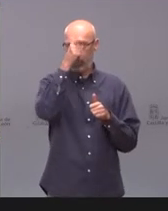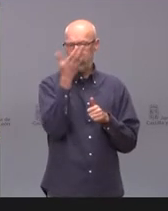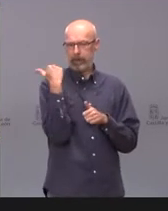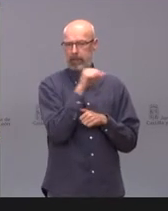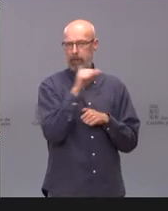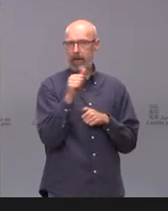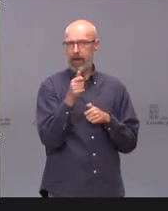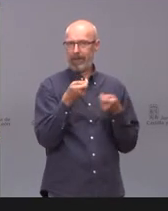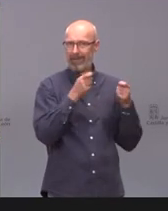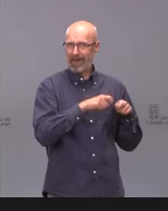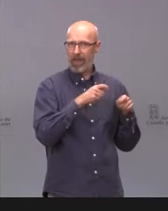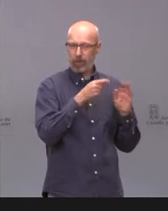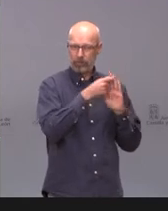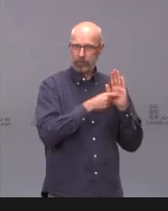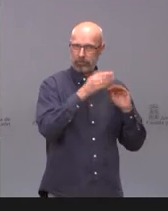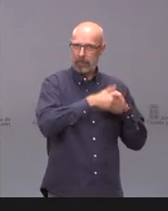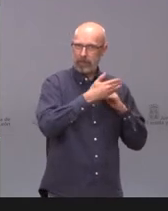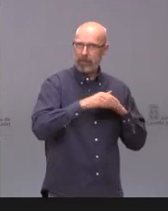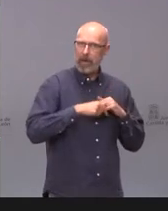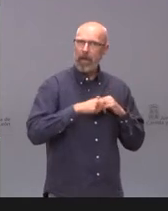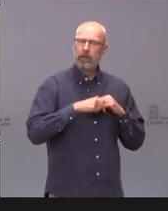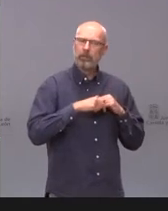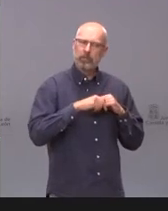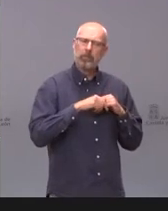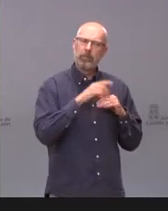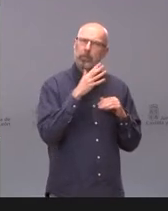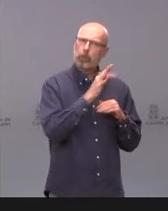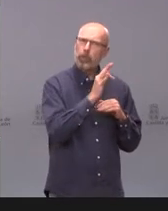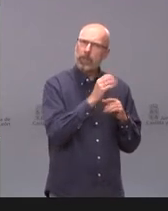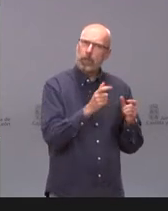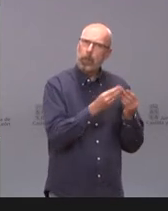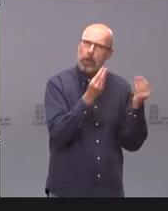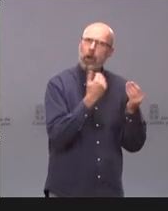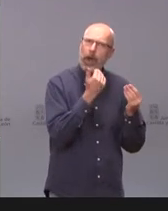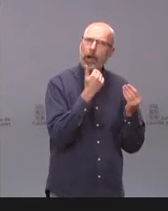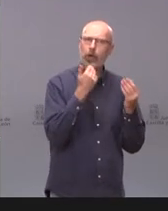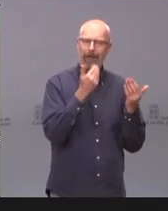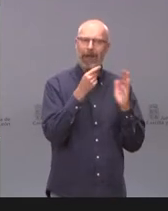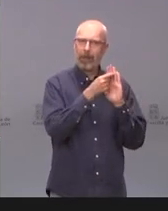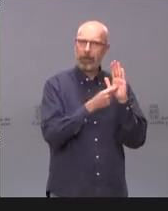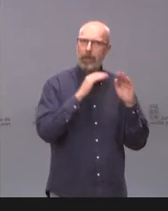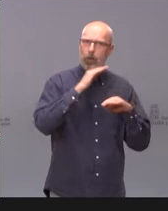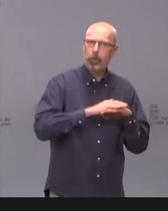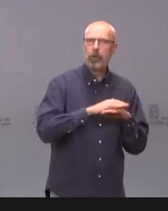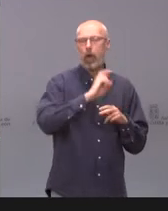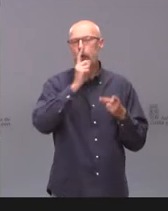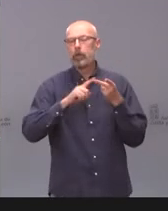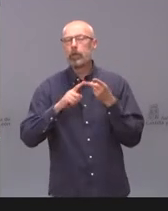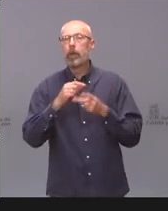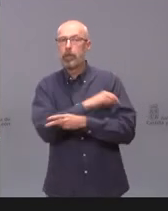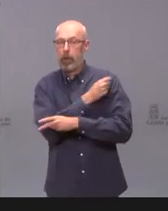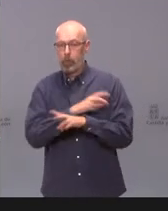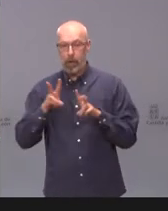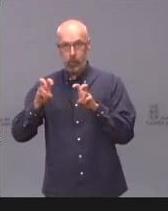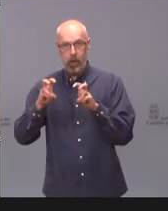si ha tenido ya algún efecto esa medida. Y por otra parte, referida a la vacuna nueva que va a llegar esta semana, la ministra ha anunciado esta